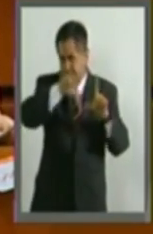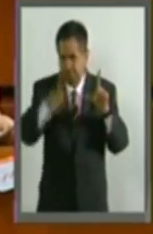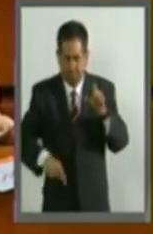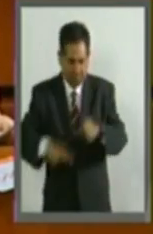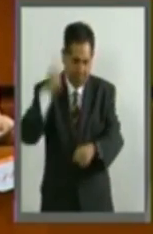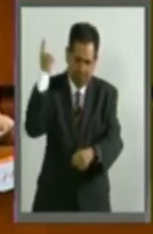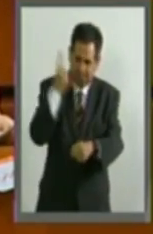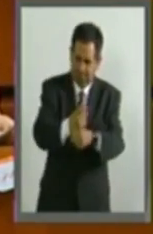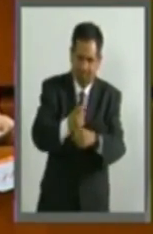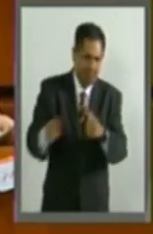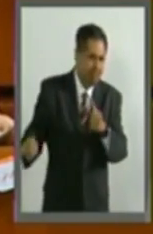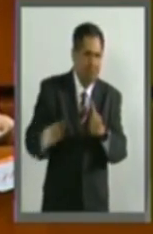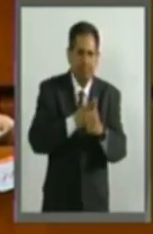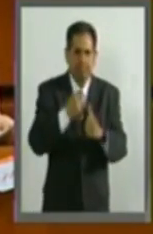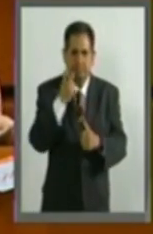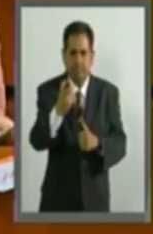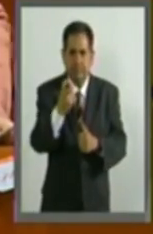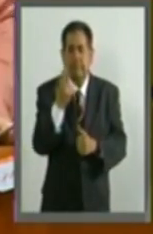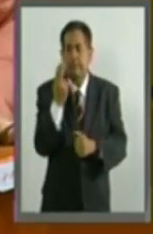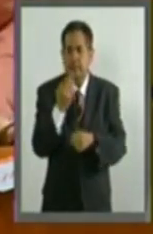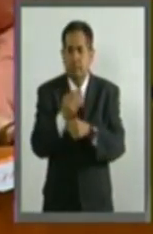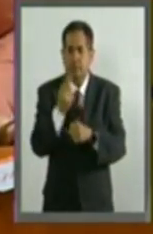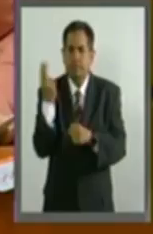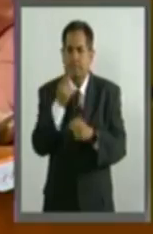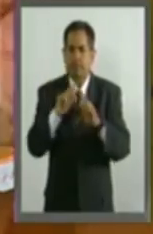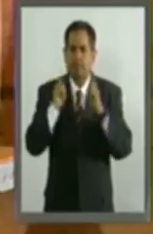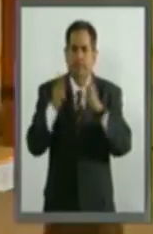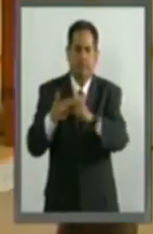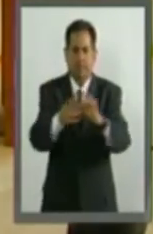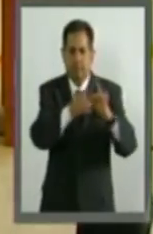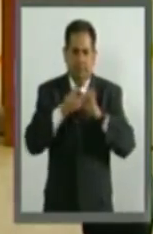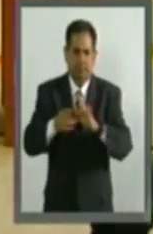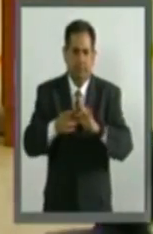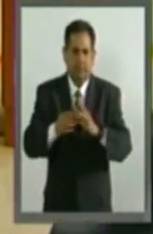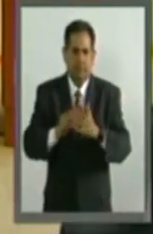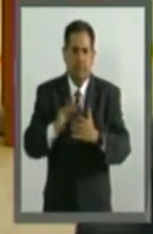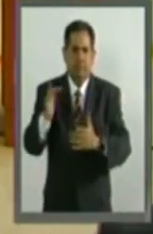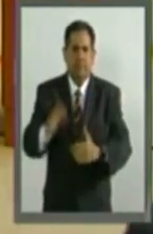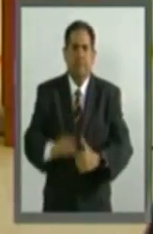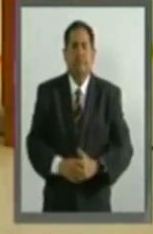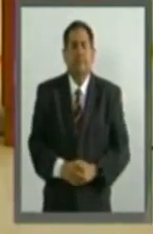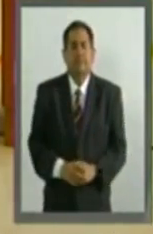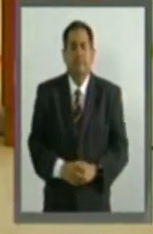este es un momento para que México esté unido. Muchas gracias. Muchas gracias, senadora Graciela.